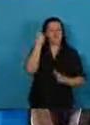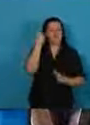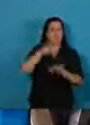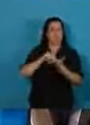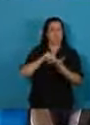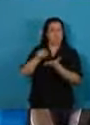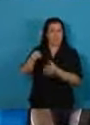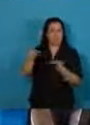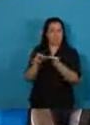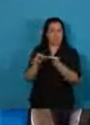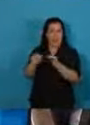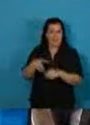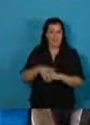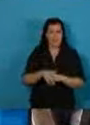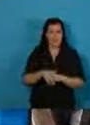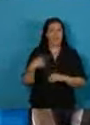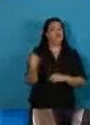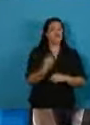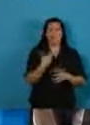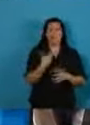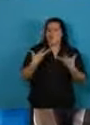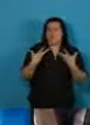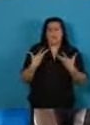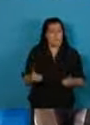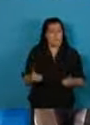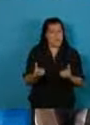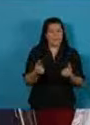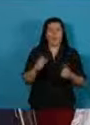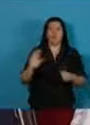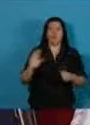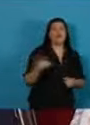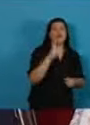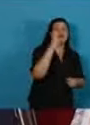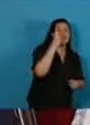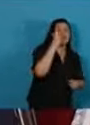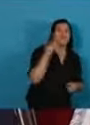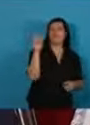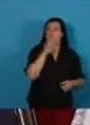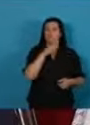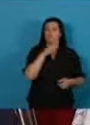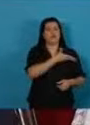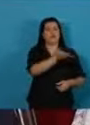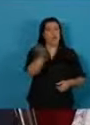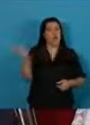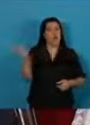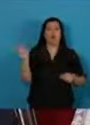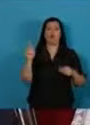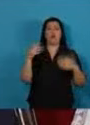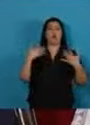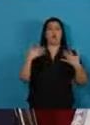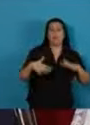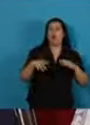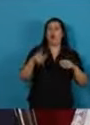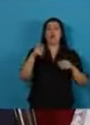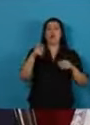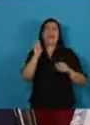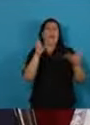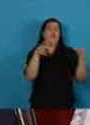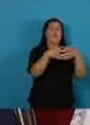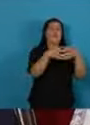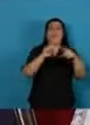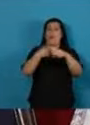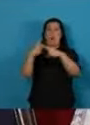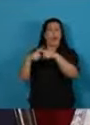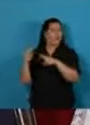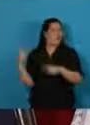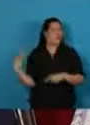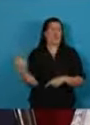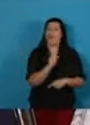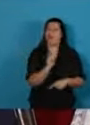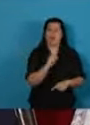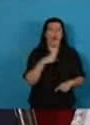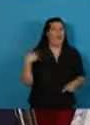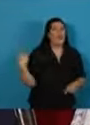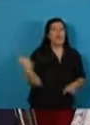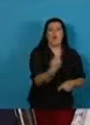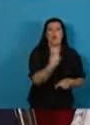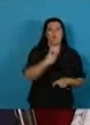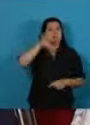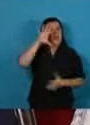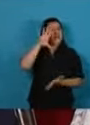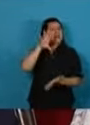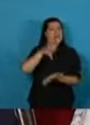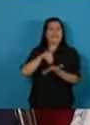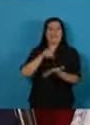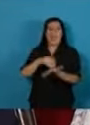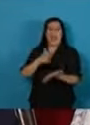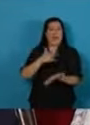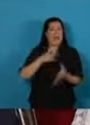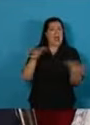Defenderemos todas y todos, sin distinción de partidos, nuestros derechos soberanos sobre las